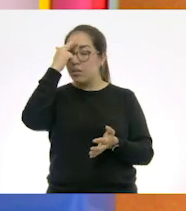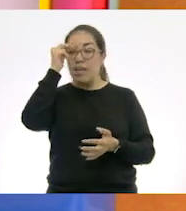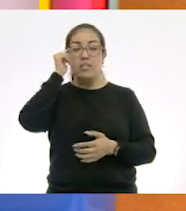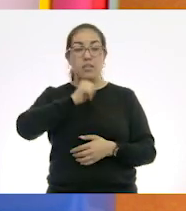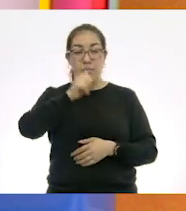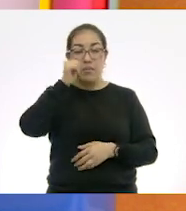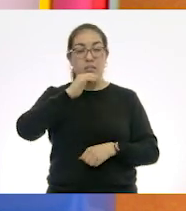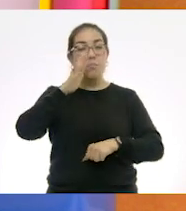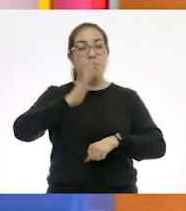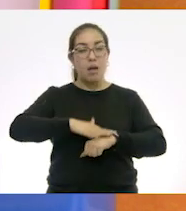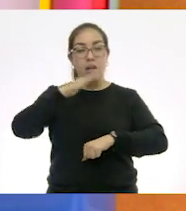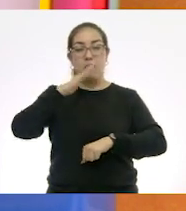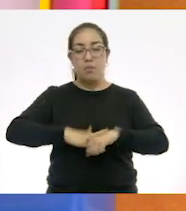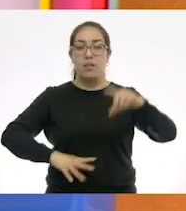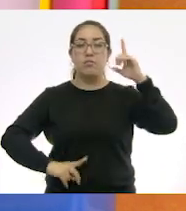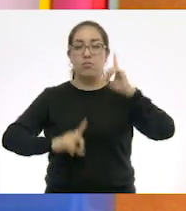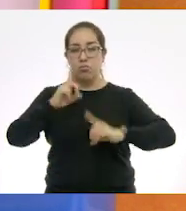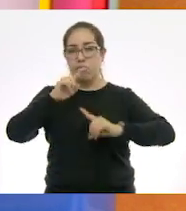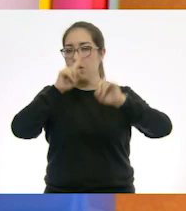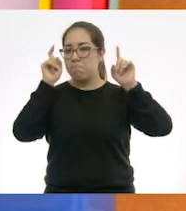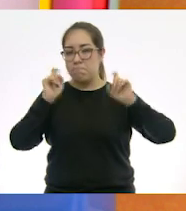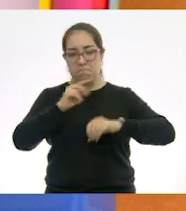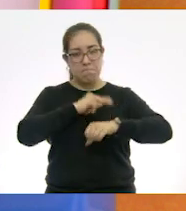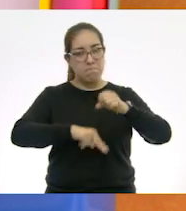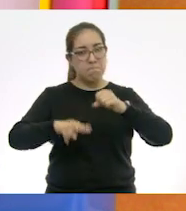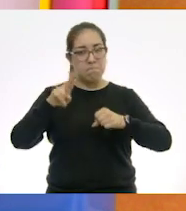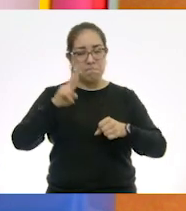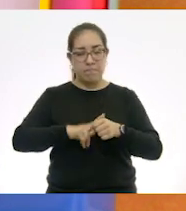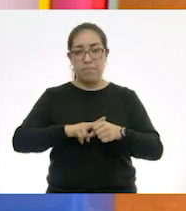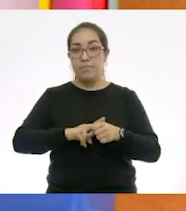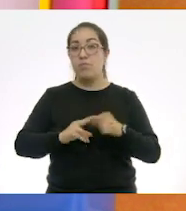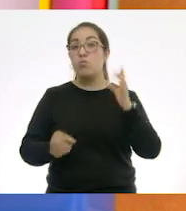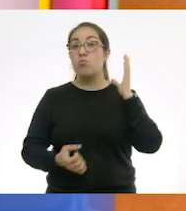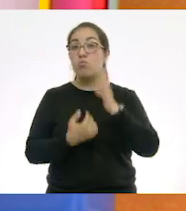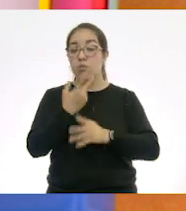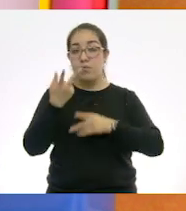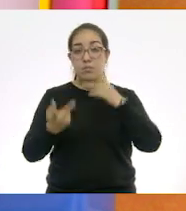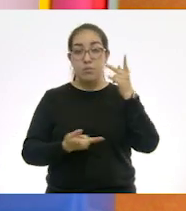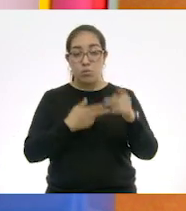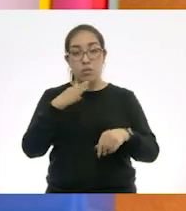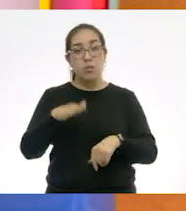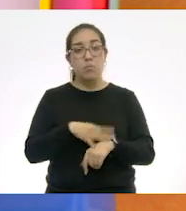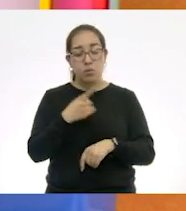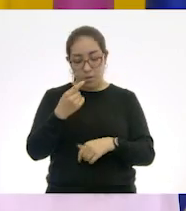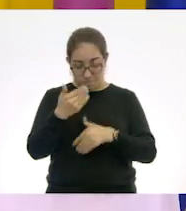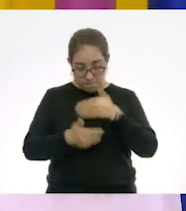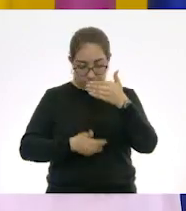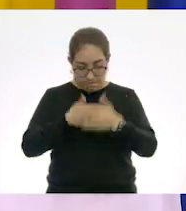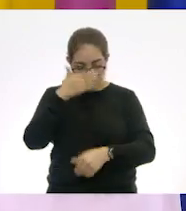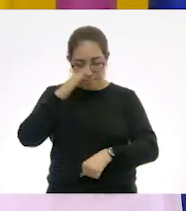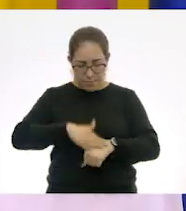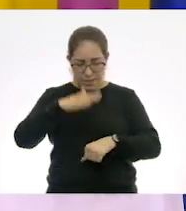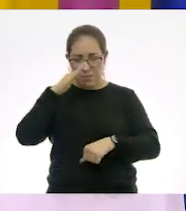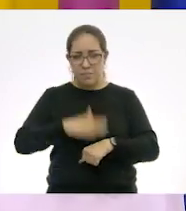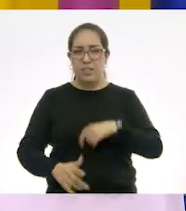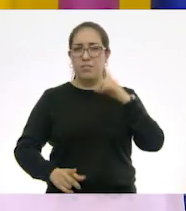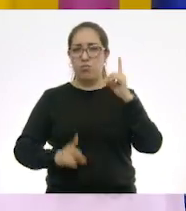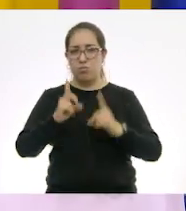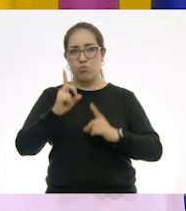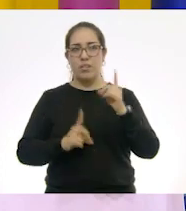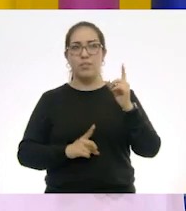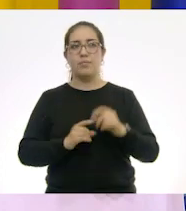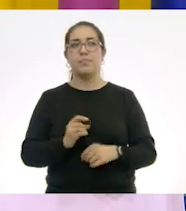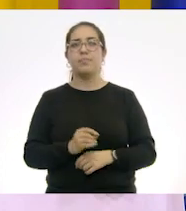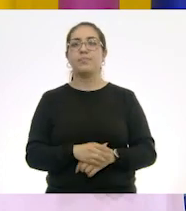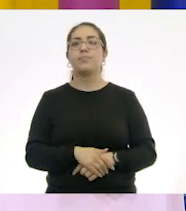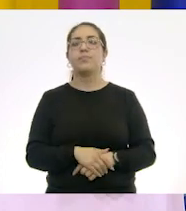surgir más dudas. Siguiente. Escribir las nuevas preguntas es porque nos van a surgir siempre más y más y más. Muy bien.